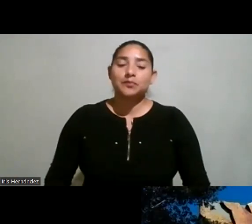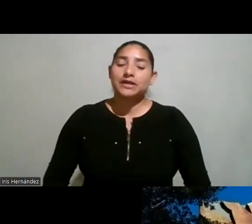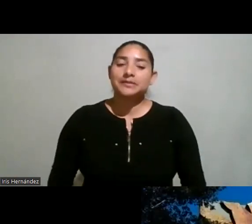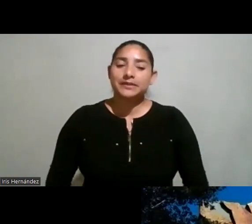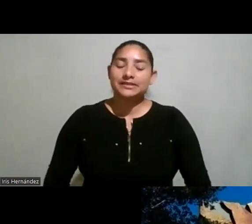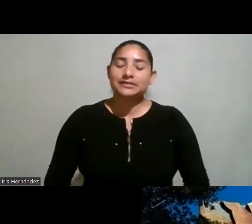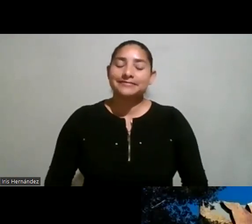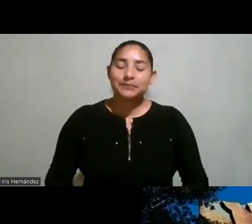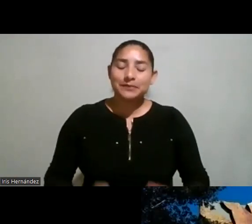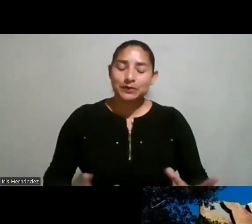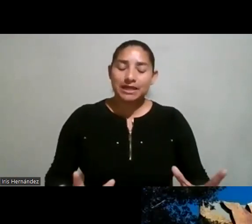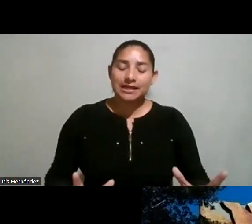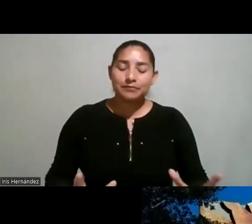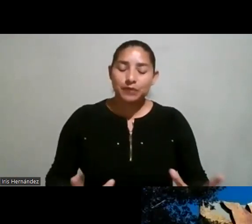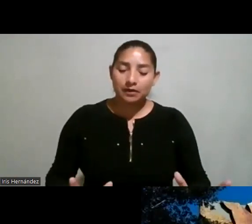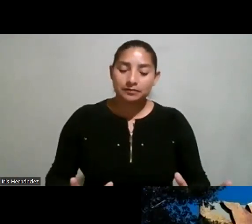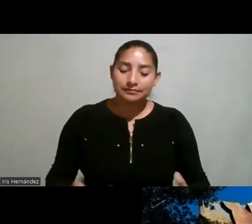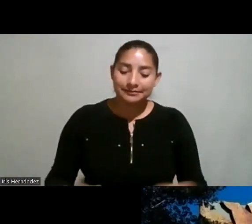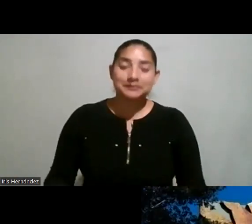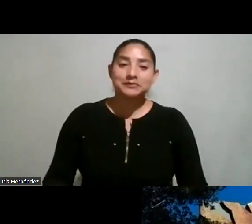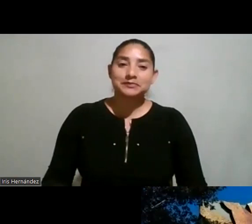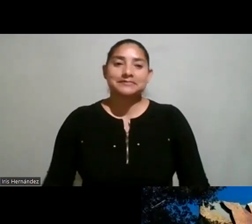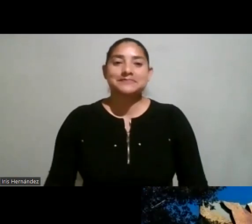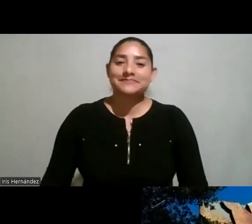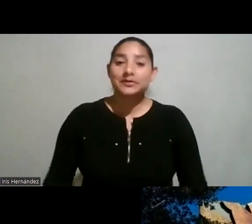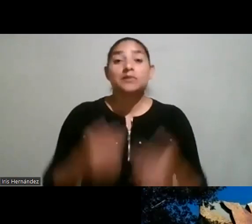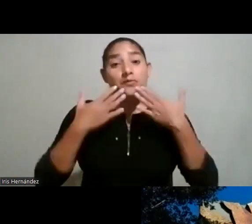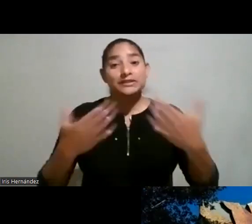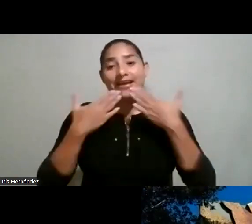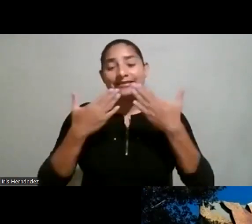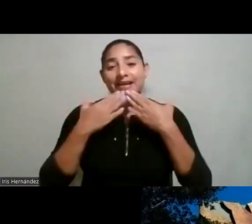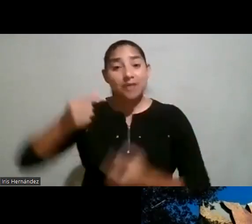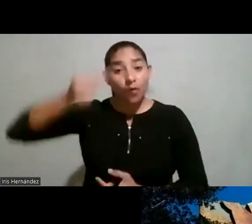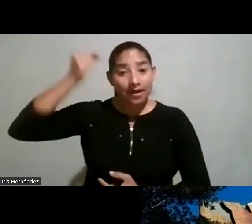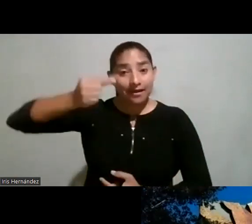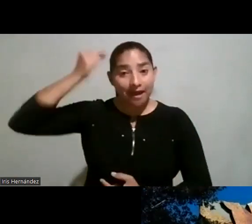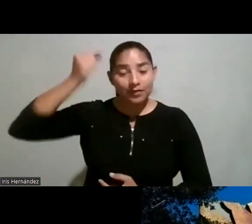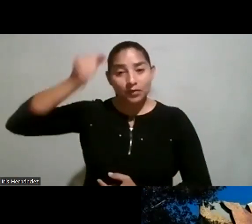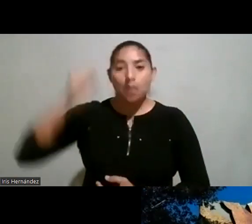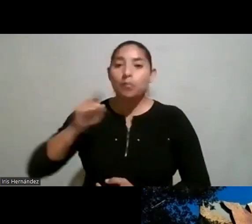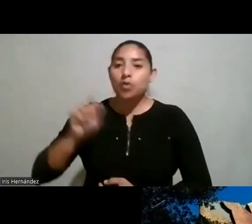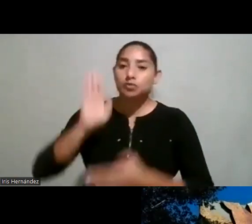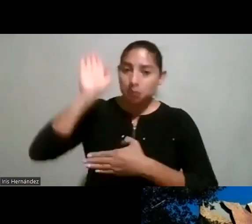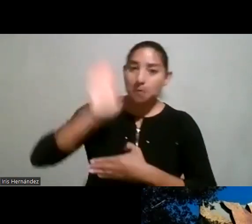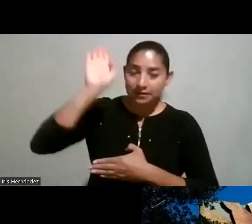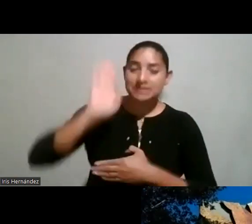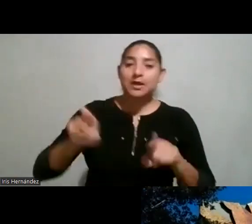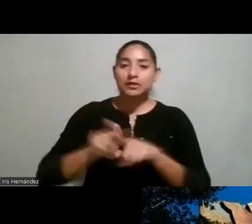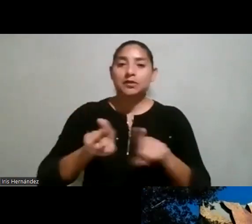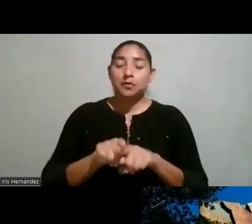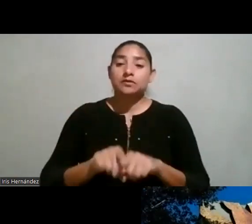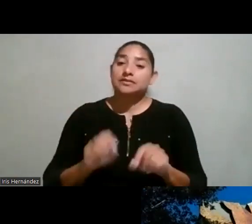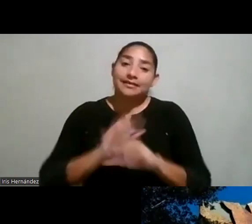perdón por la interpretación tan rápida pero es que él iba volado muchas gracias a don Gerardo por su participación y es